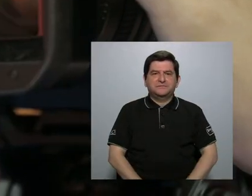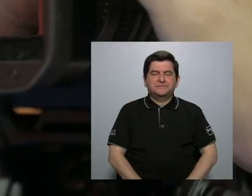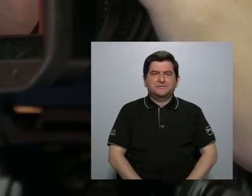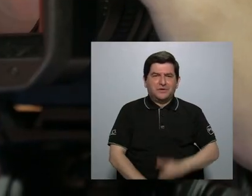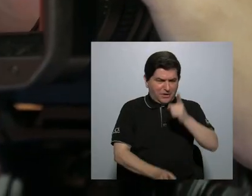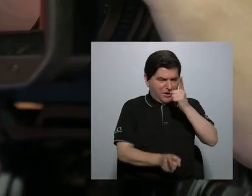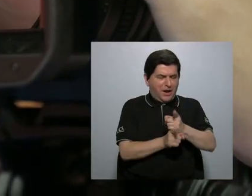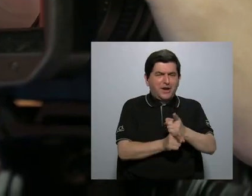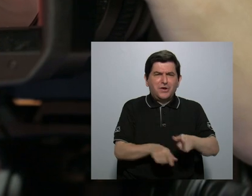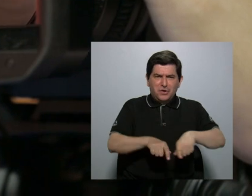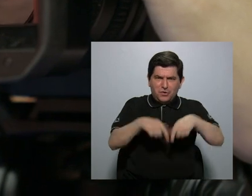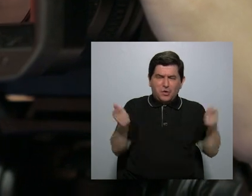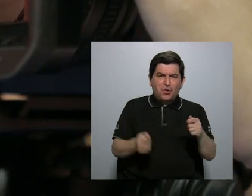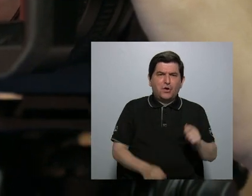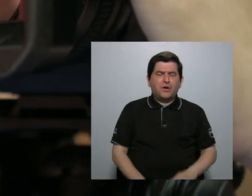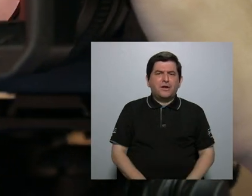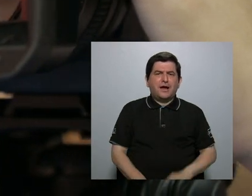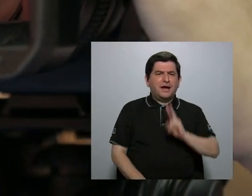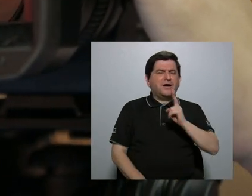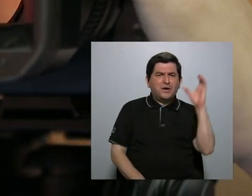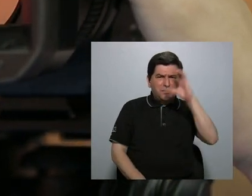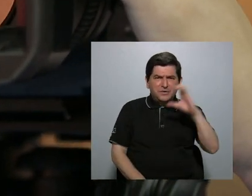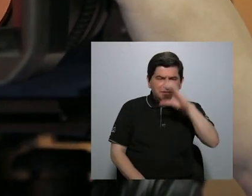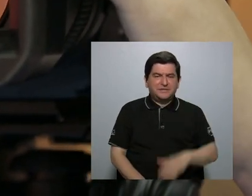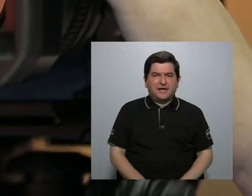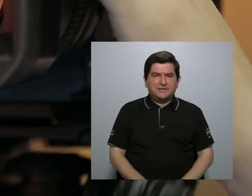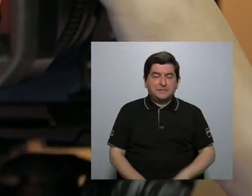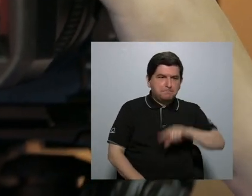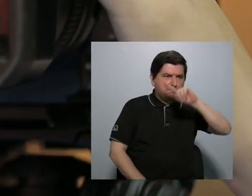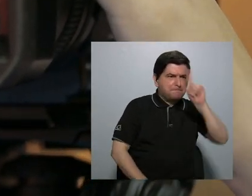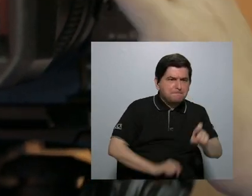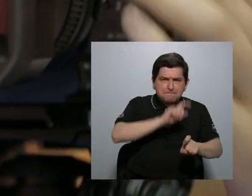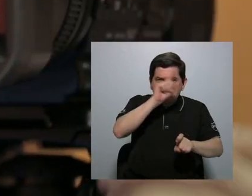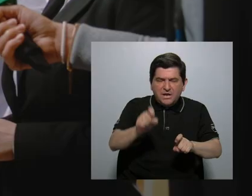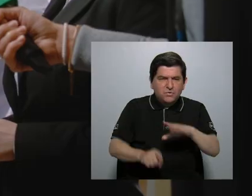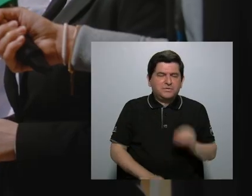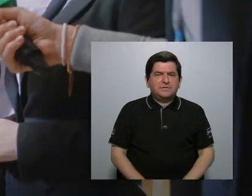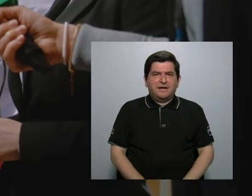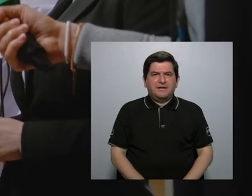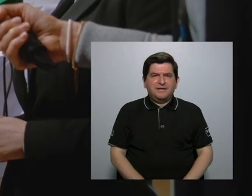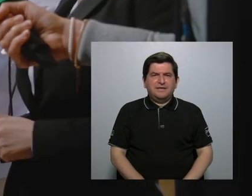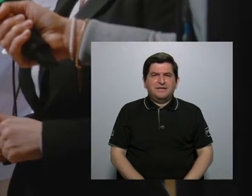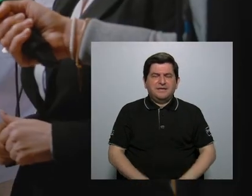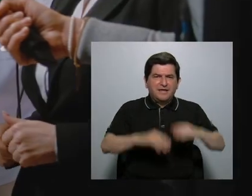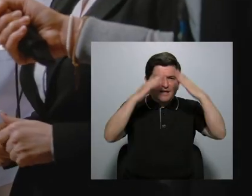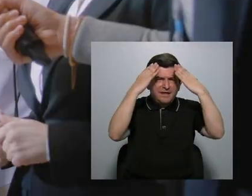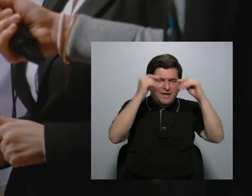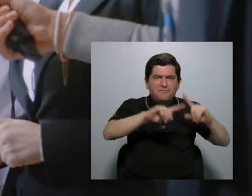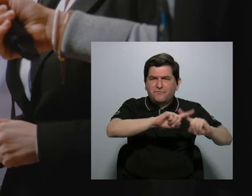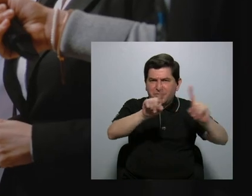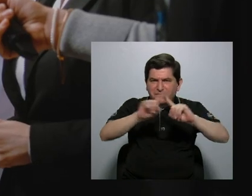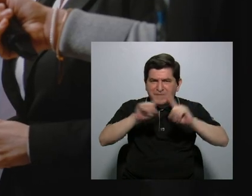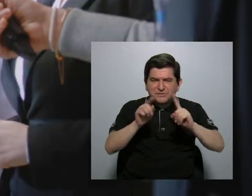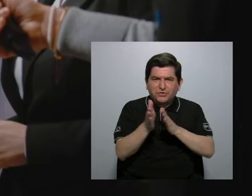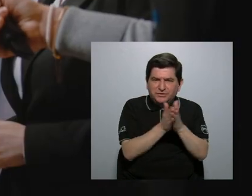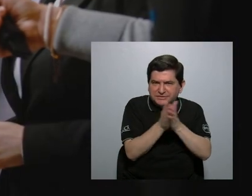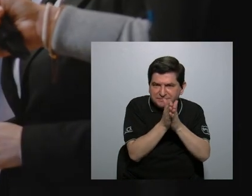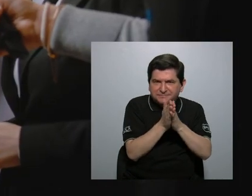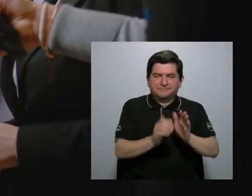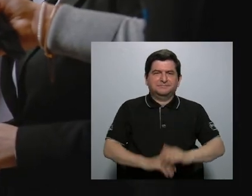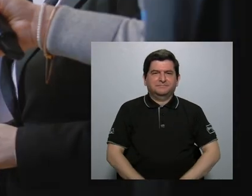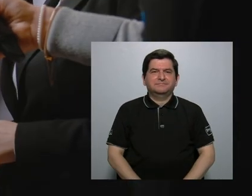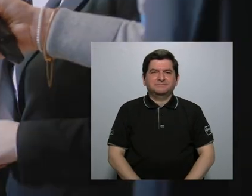verdadero periodismo busca la verdad y para ello pregunta y se nutre de las diferentes fuentes de información.